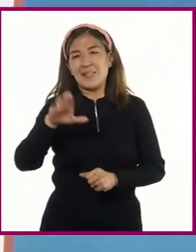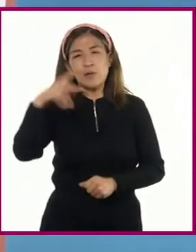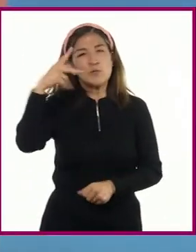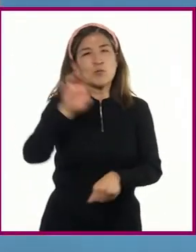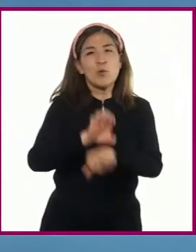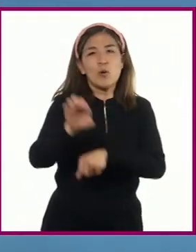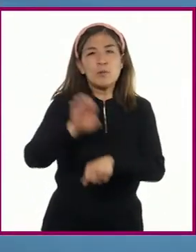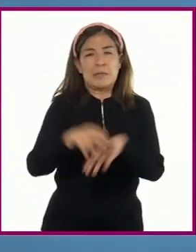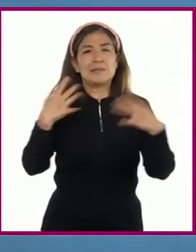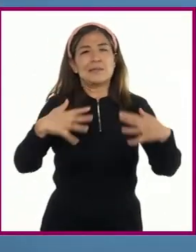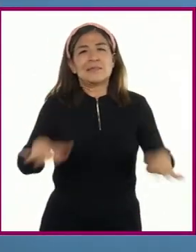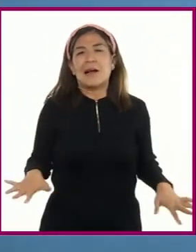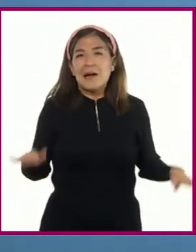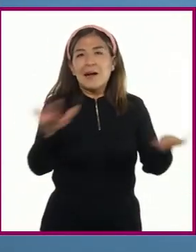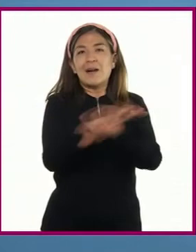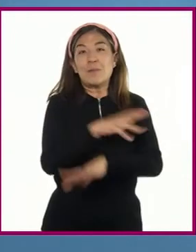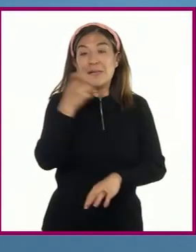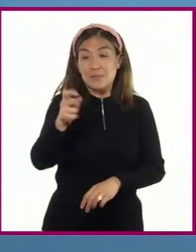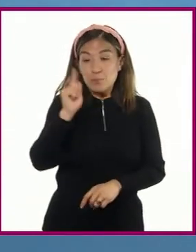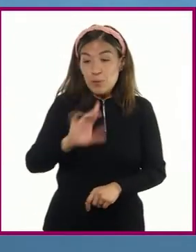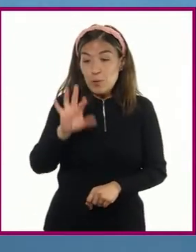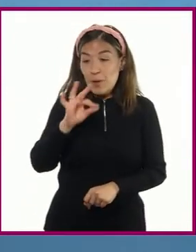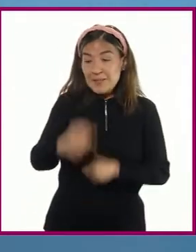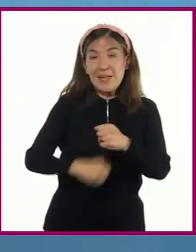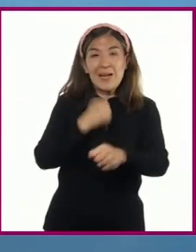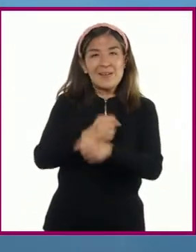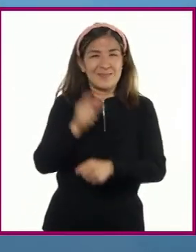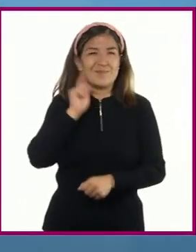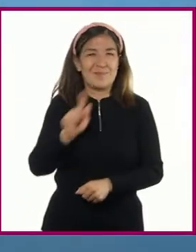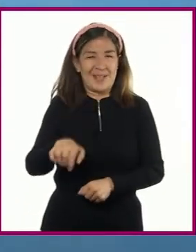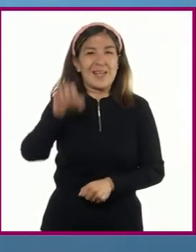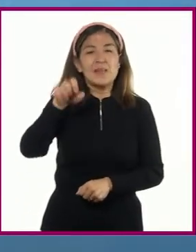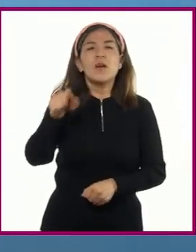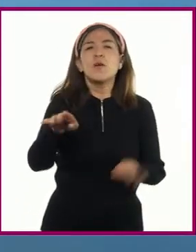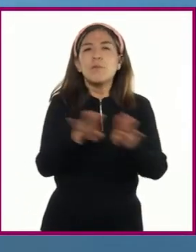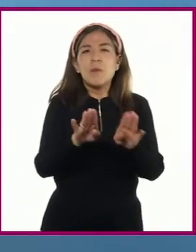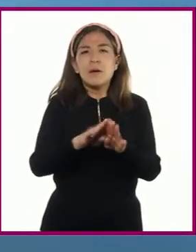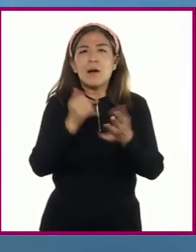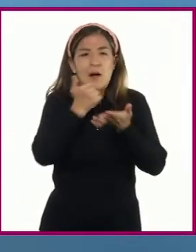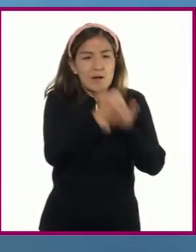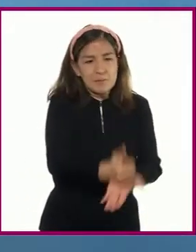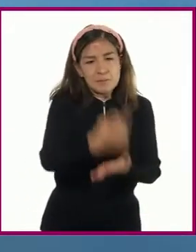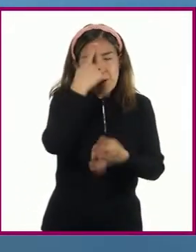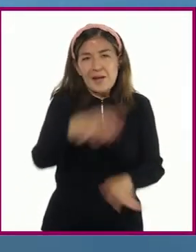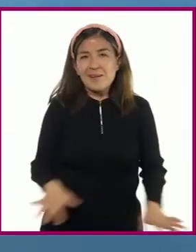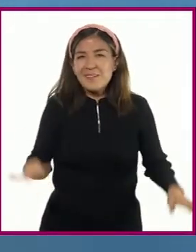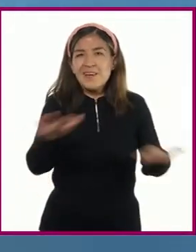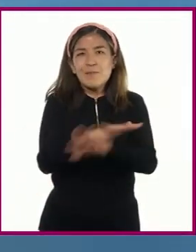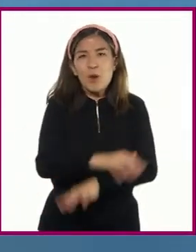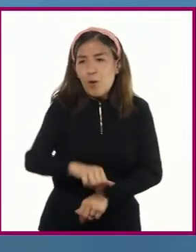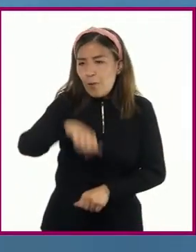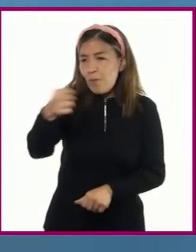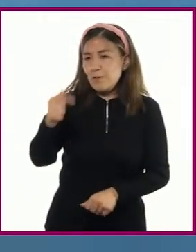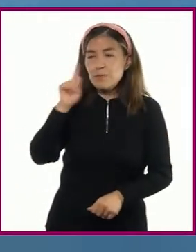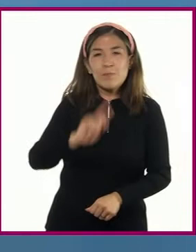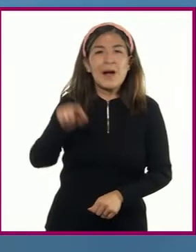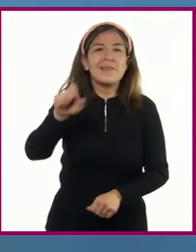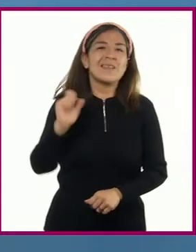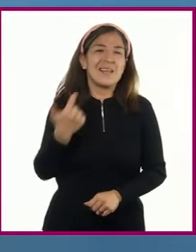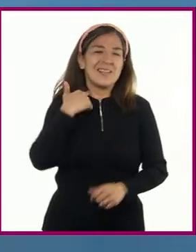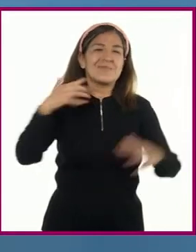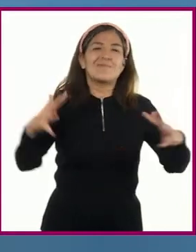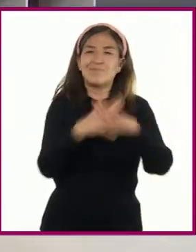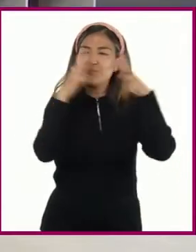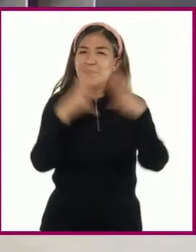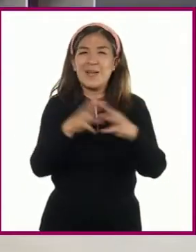dio un giro inesperado. A sus 40 años de edad, no se imaginaba que ayudaría a transformar la vida de otras mujeres excombatientes